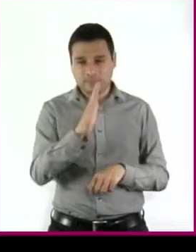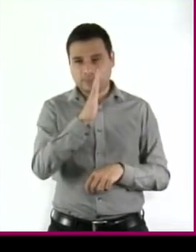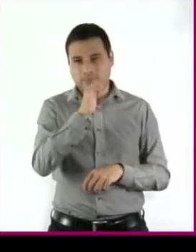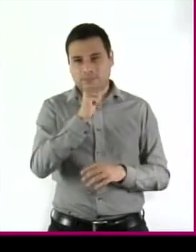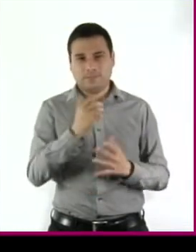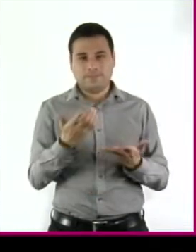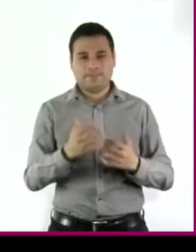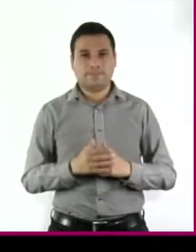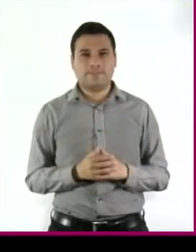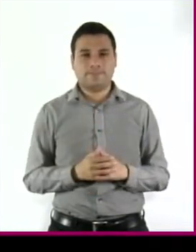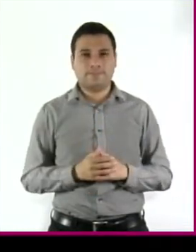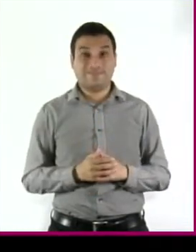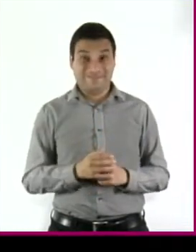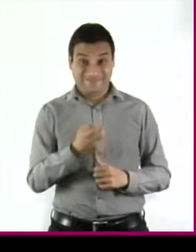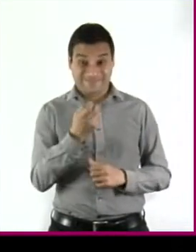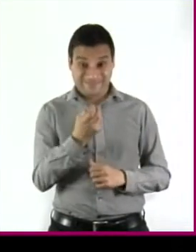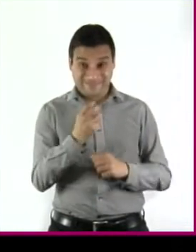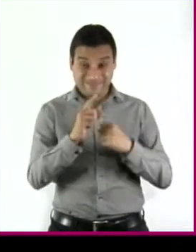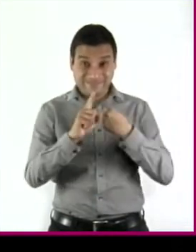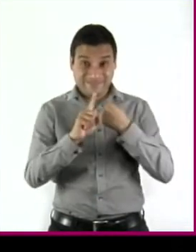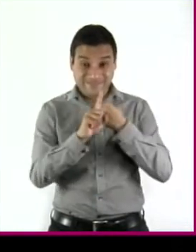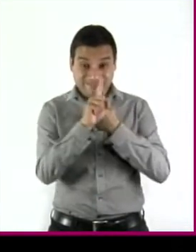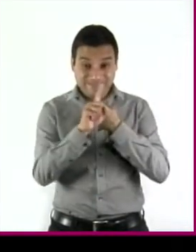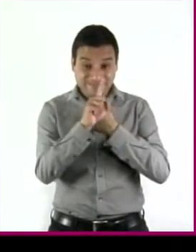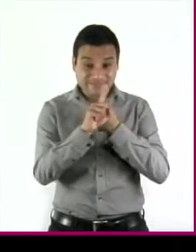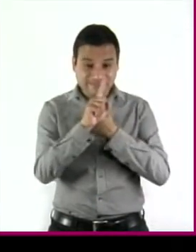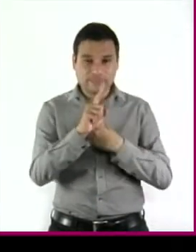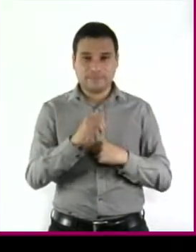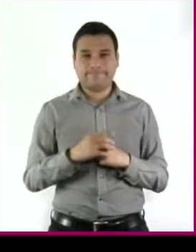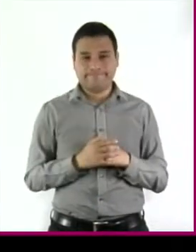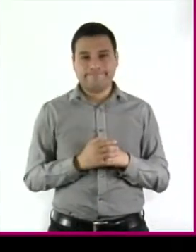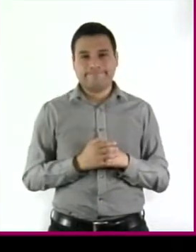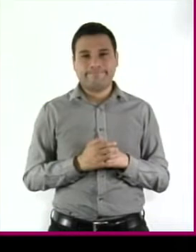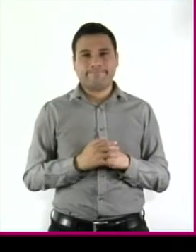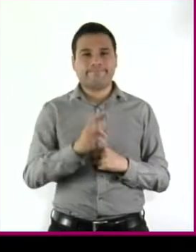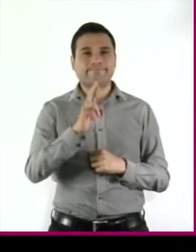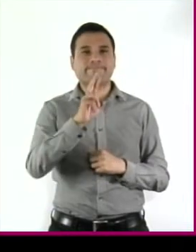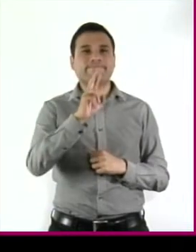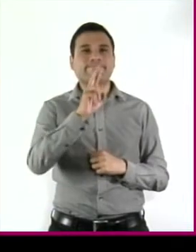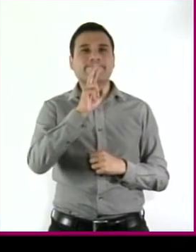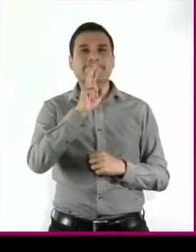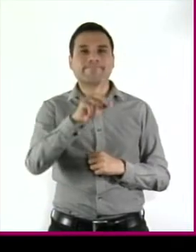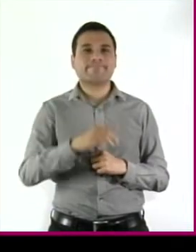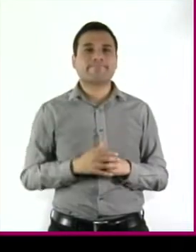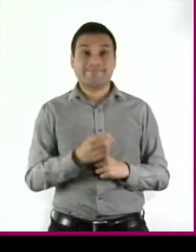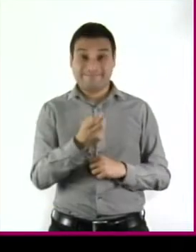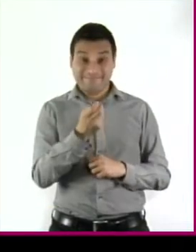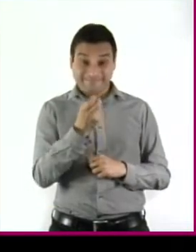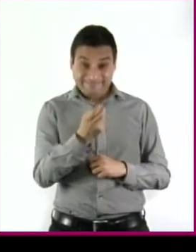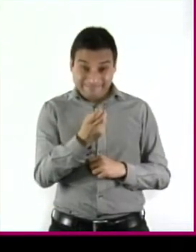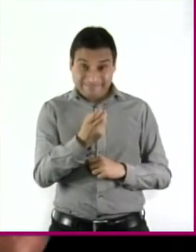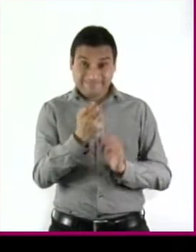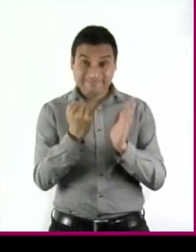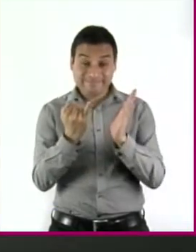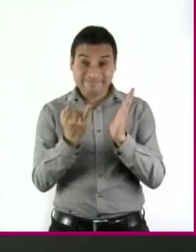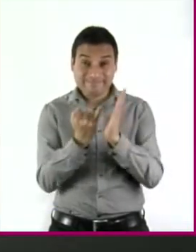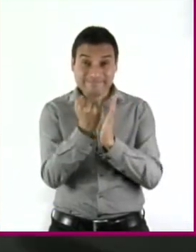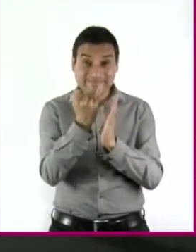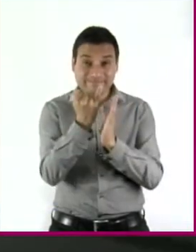Ante esta imposibilidad, habría que concluir que esta alternativa está condenada al fracaso.